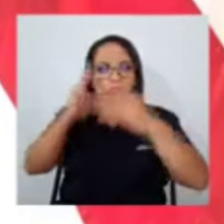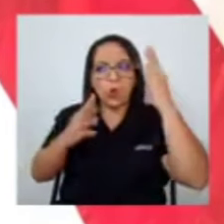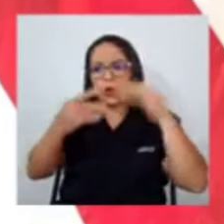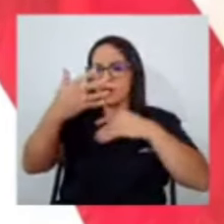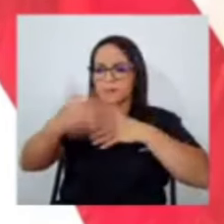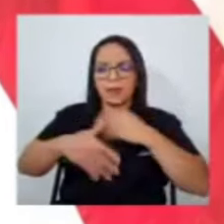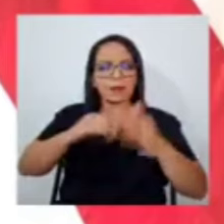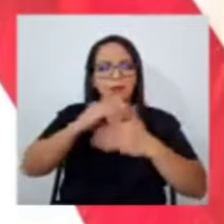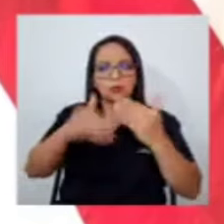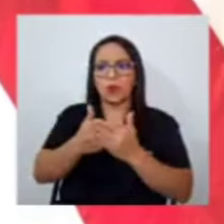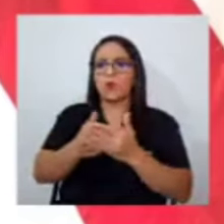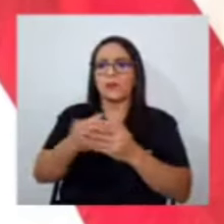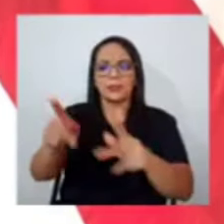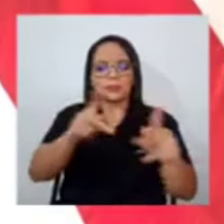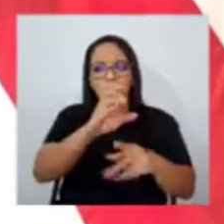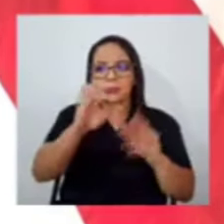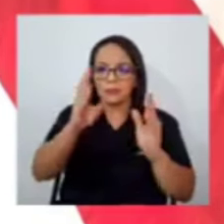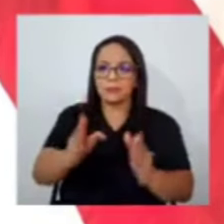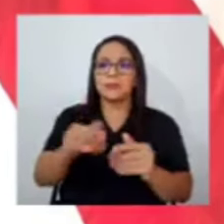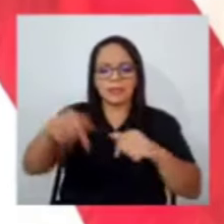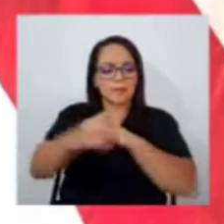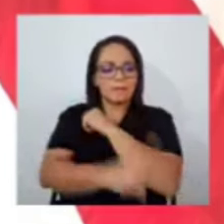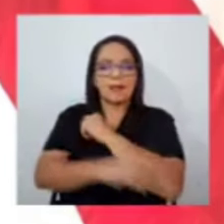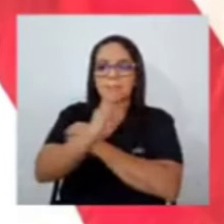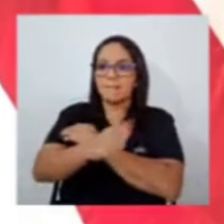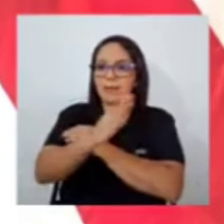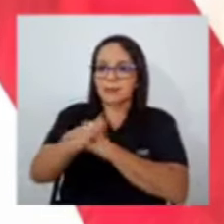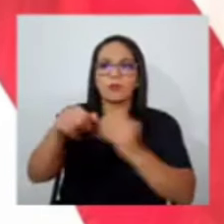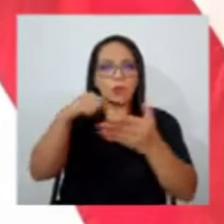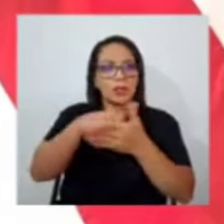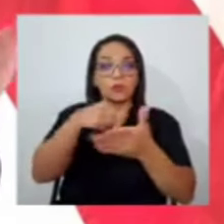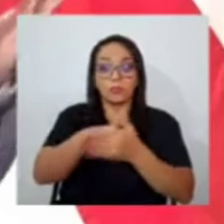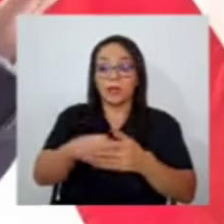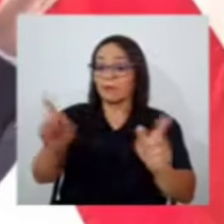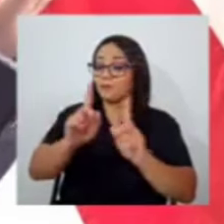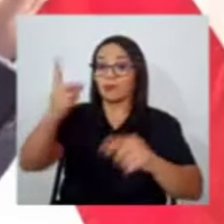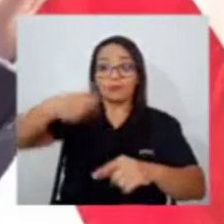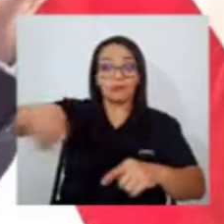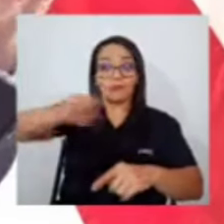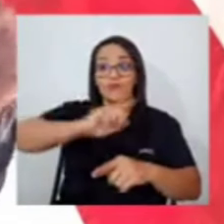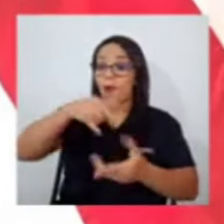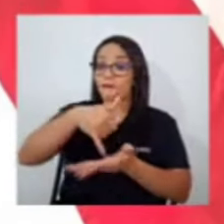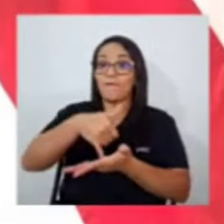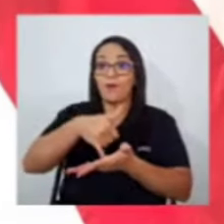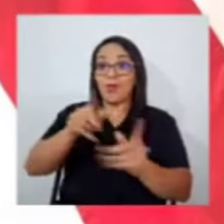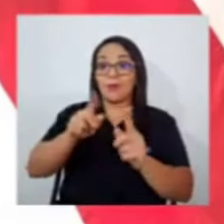costarricenses es una patria bendita no aflojemos gracias